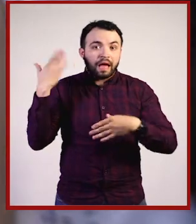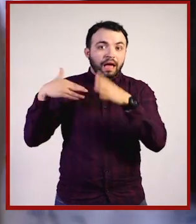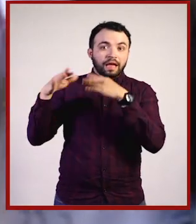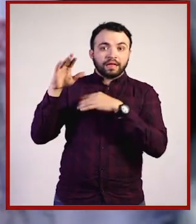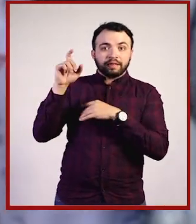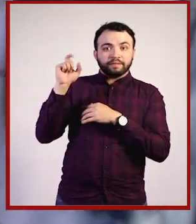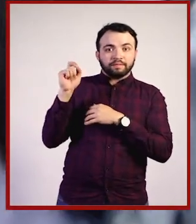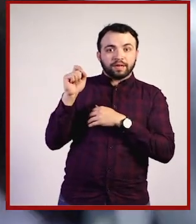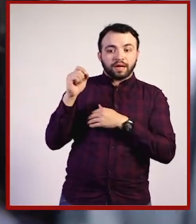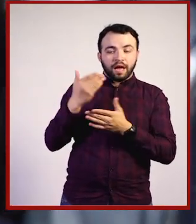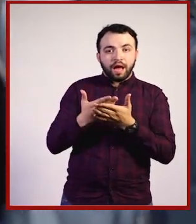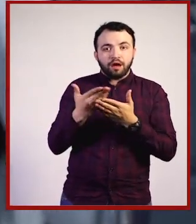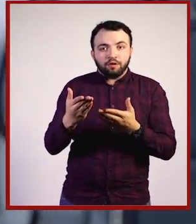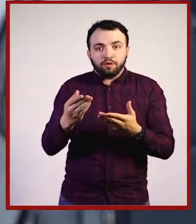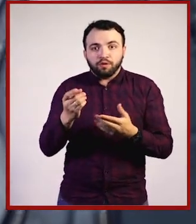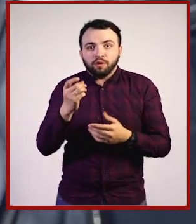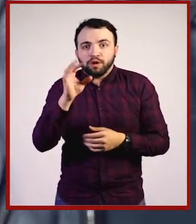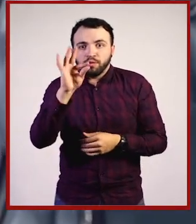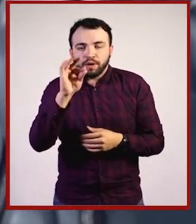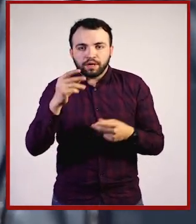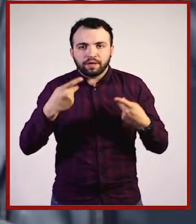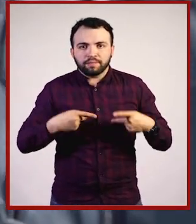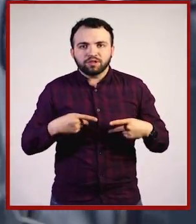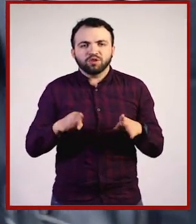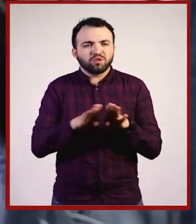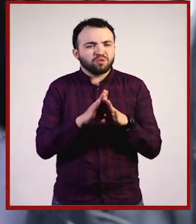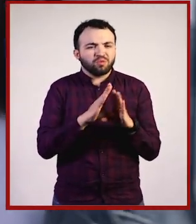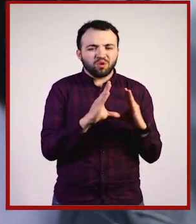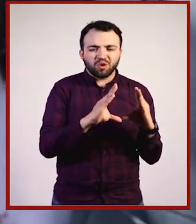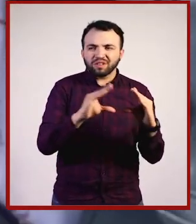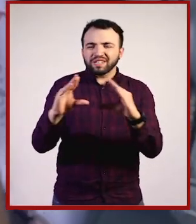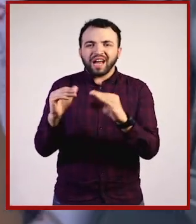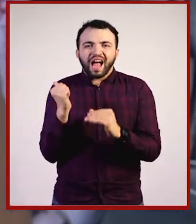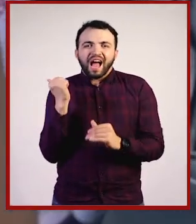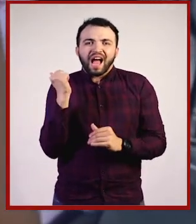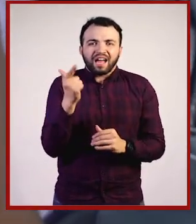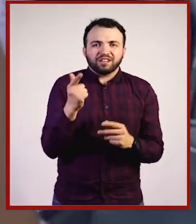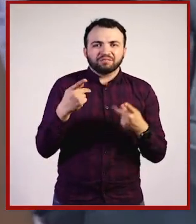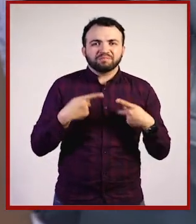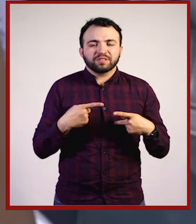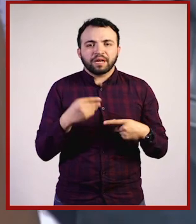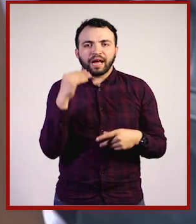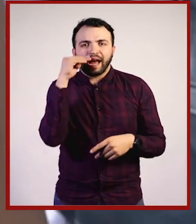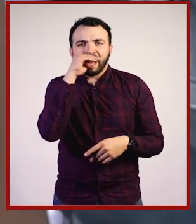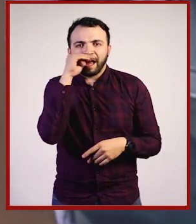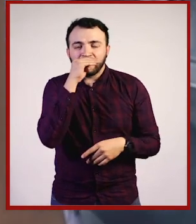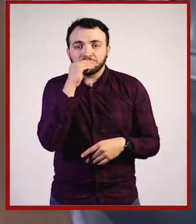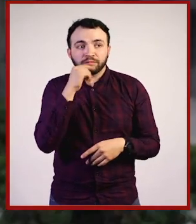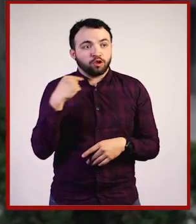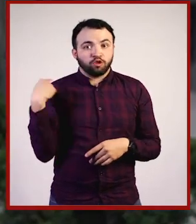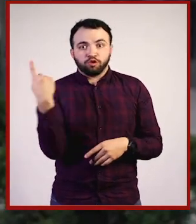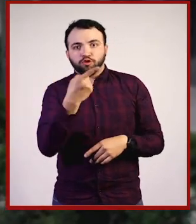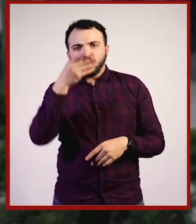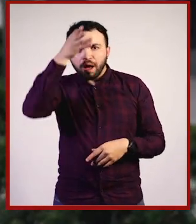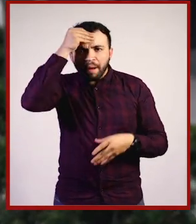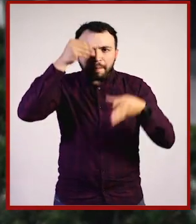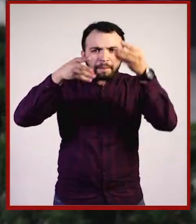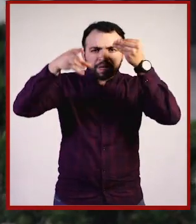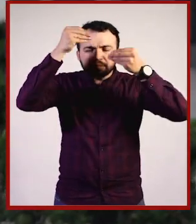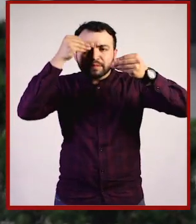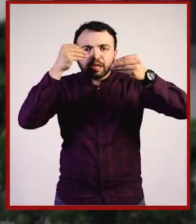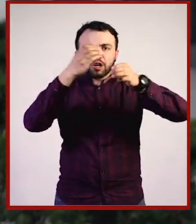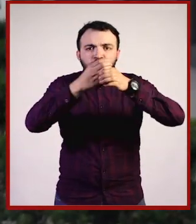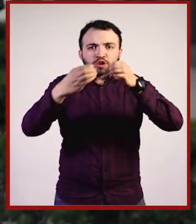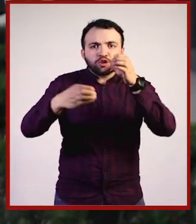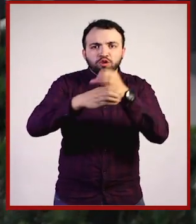pudiera enseñar algo a la gente de manera gratuita. Yo creo que nosotros aprendemos muchas cosas en la escuela, pero también necesitamos